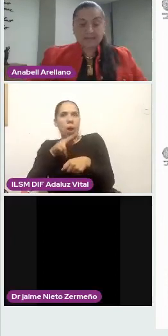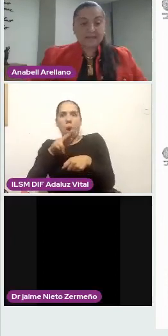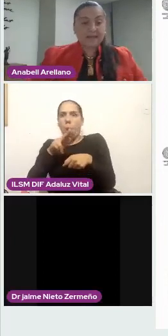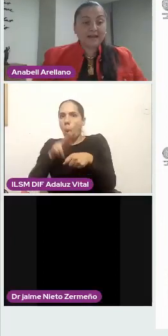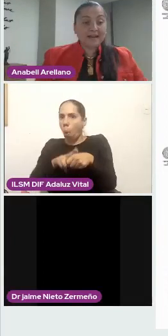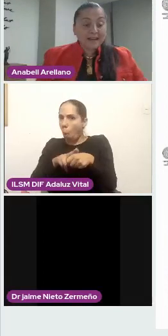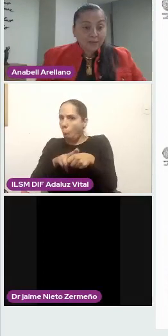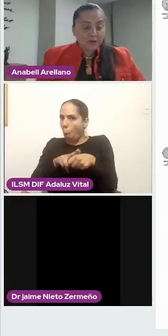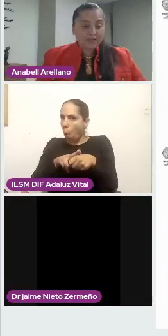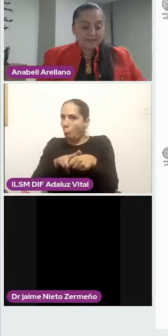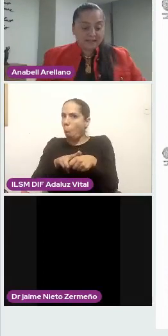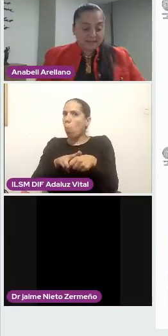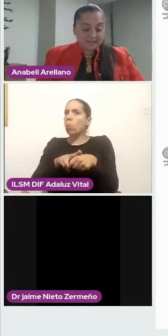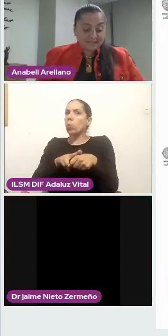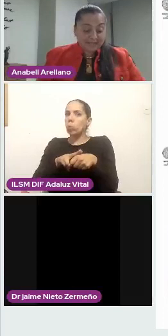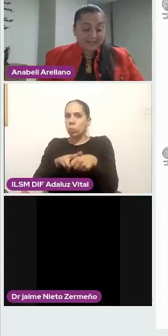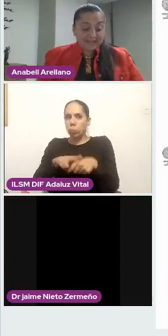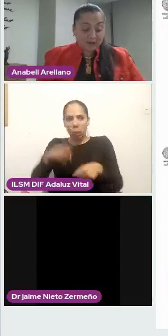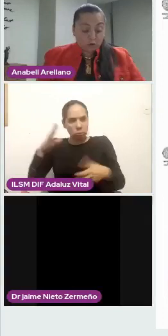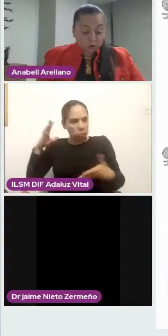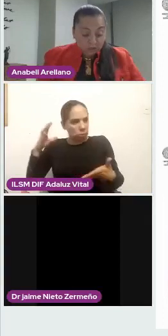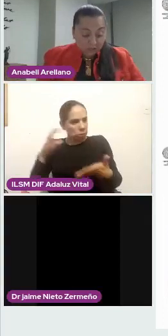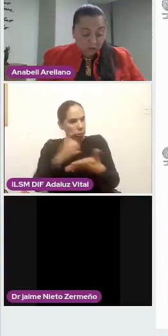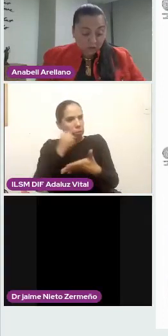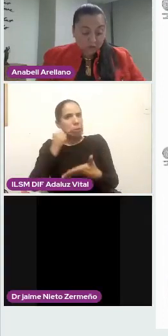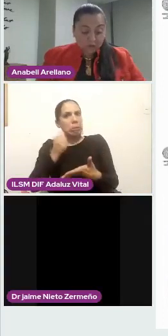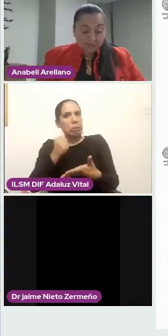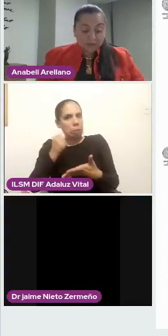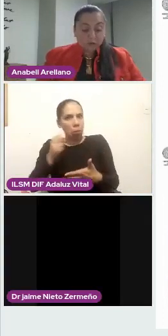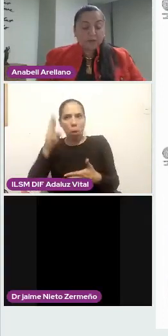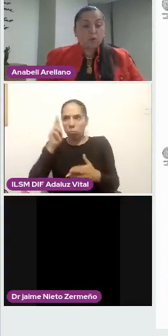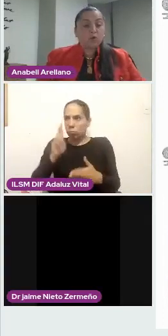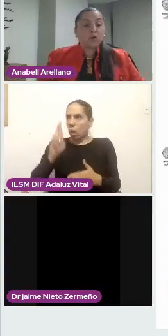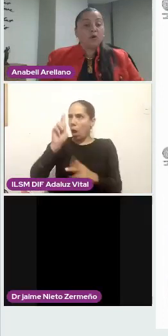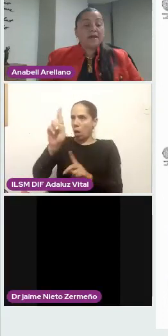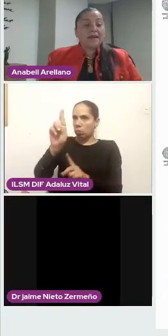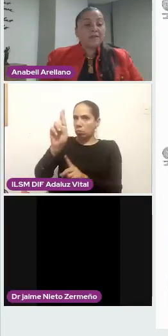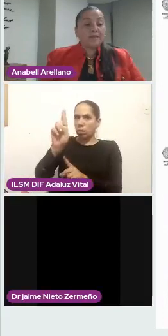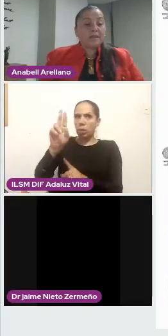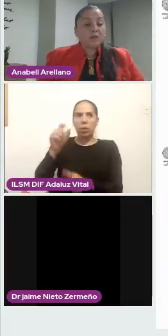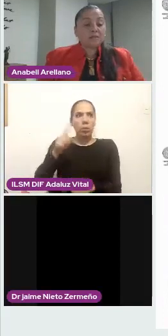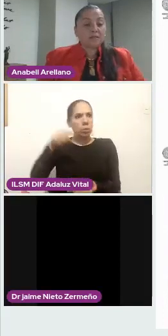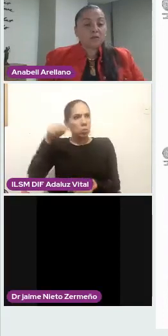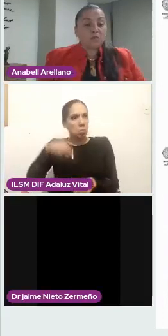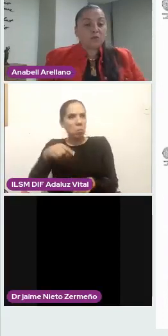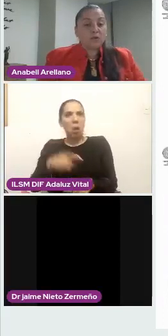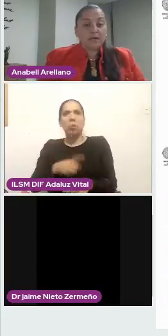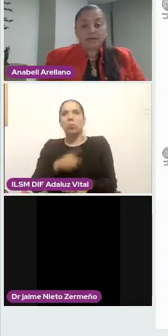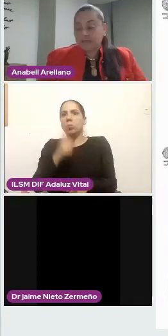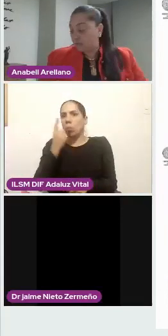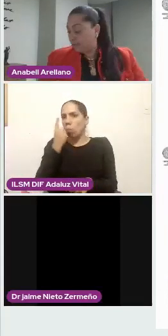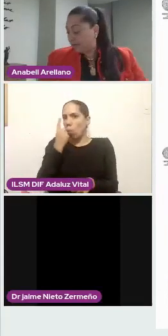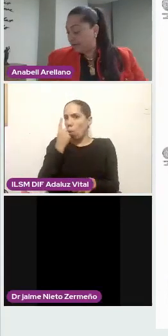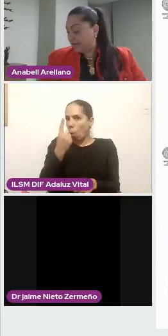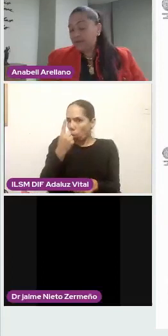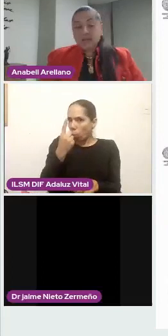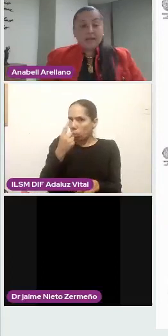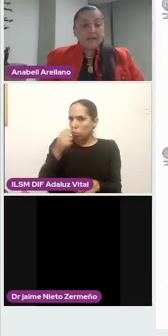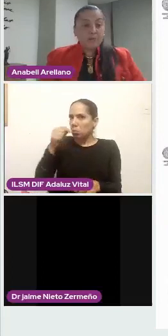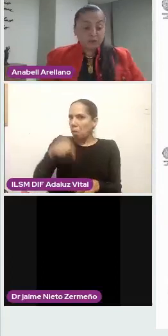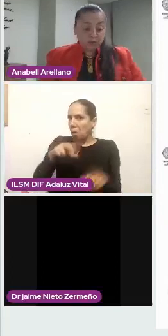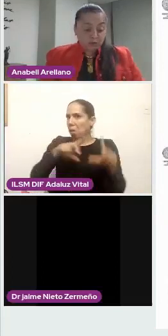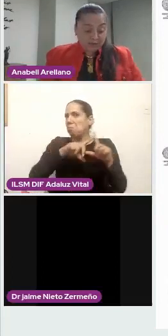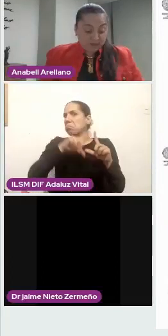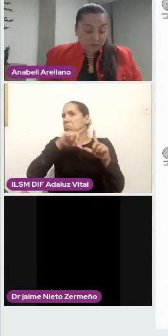ha ganado ser reconocido como el hospital número uno en México, así como en Latinoamérica.